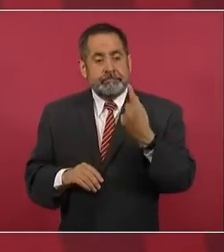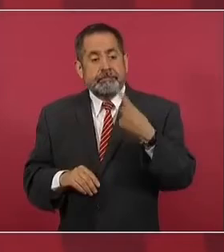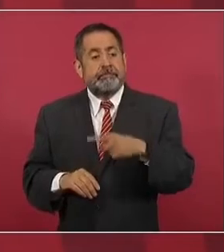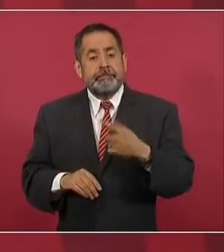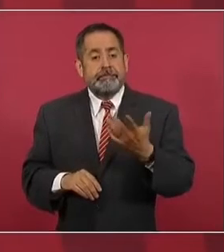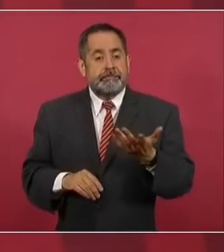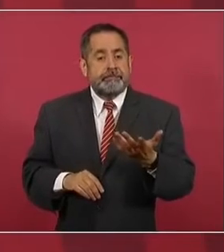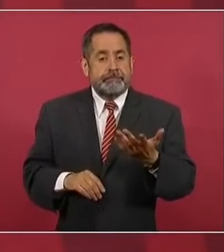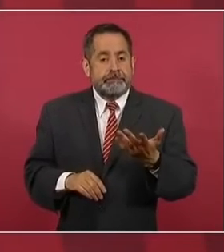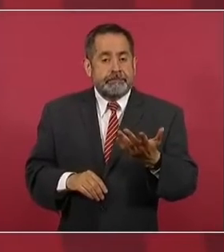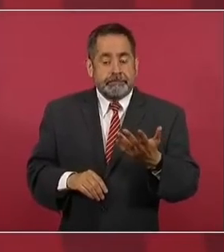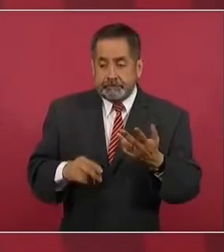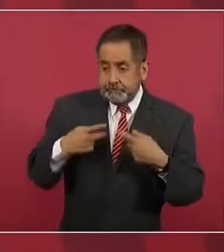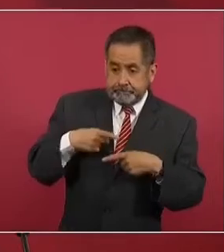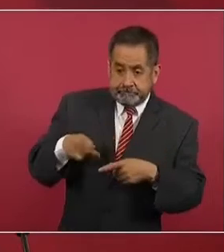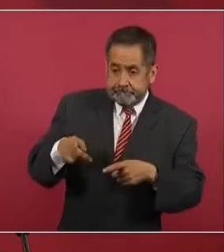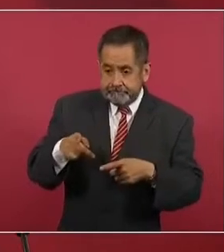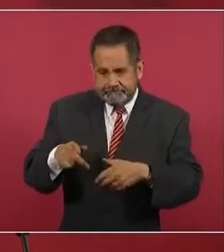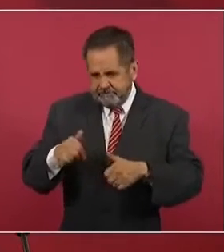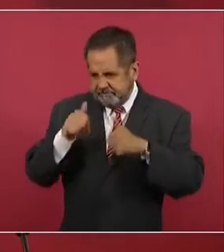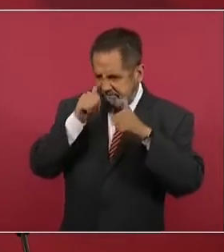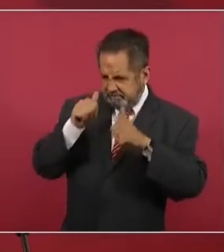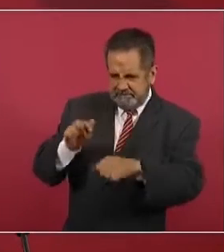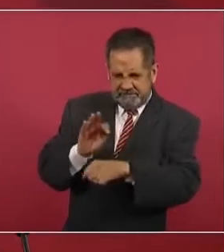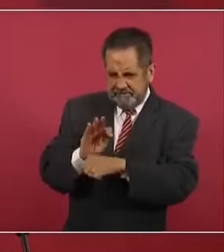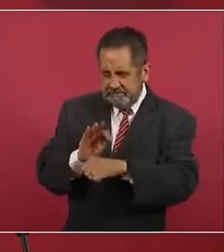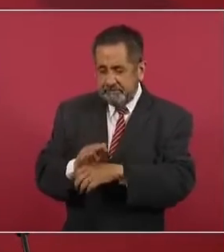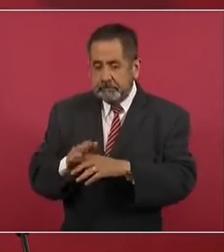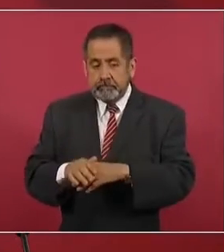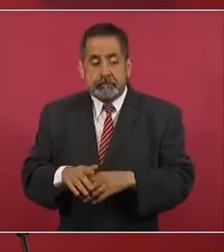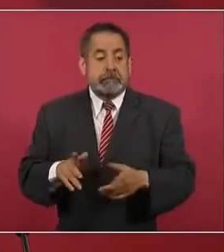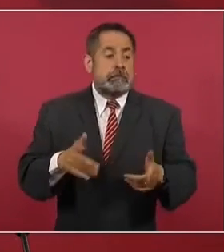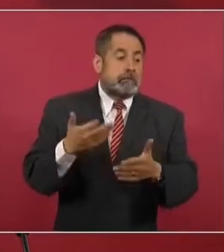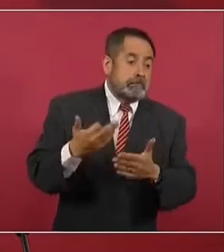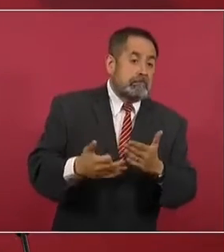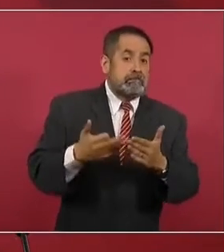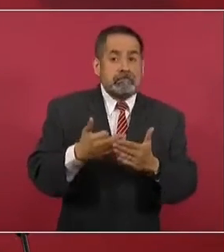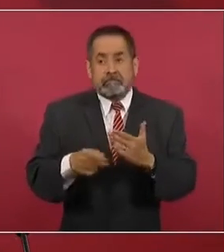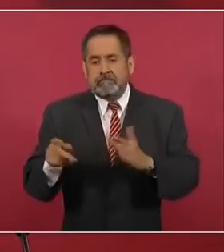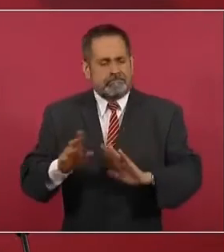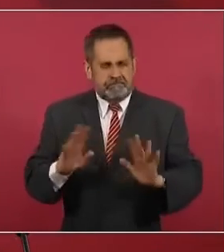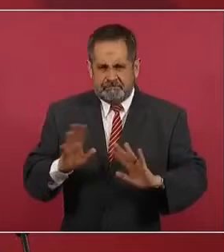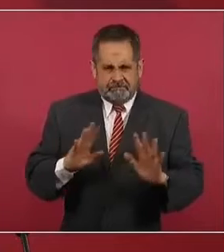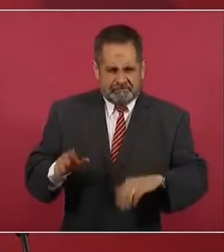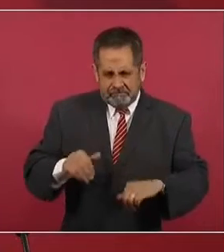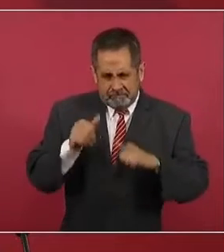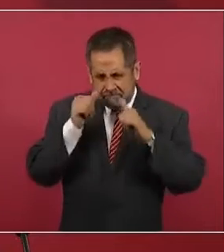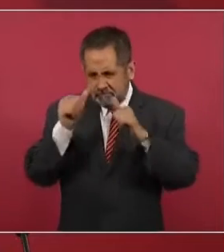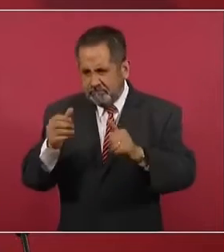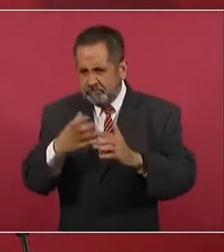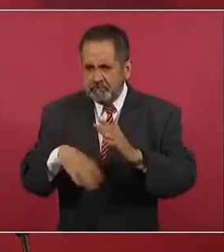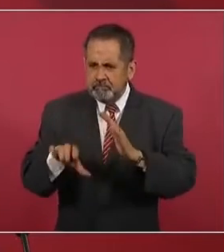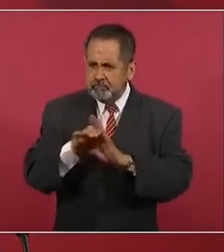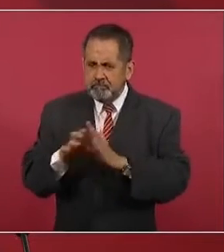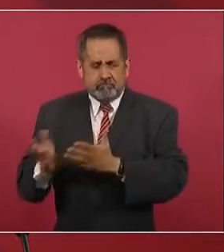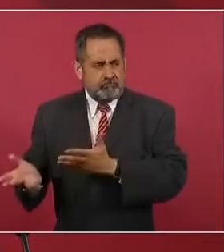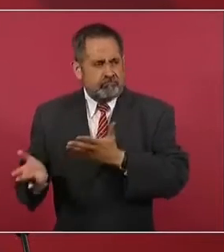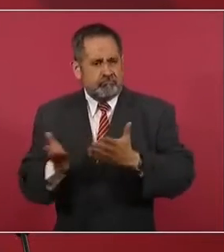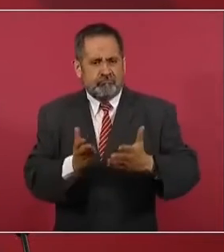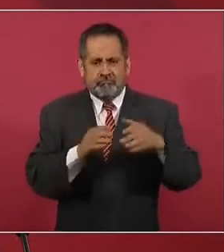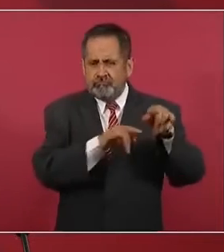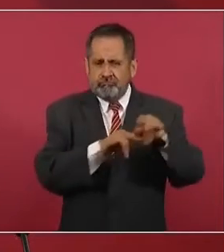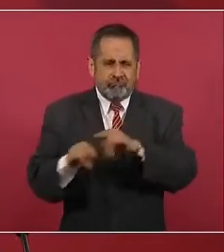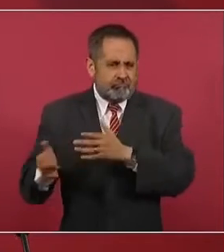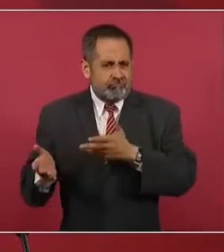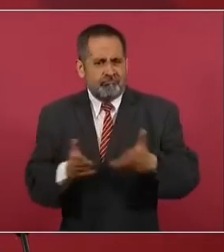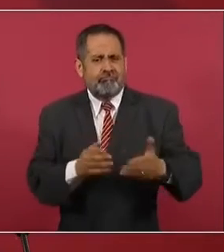no tuviese atención, que nadie se quedara sin una cama, sin un médico,